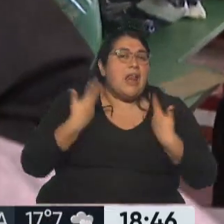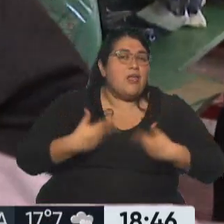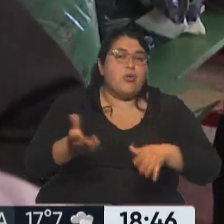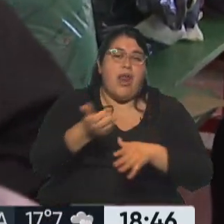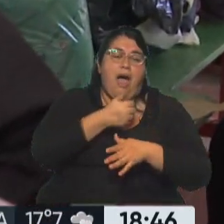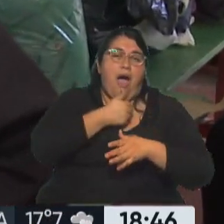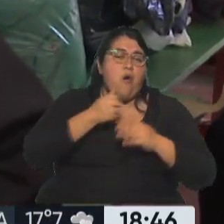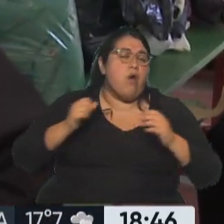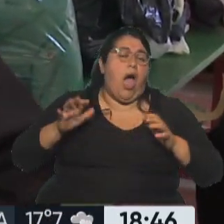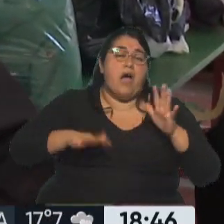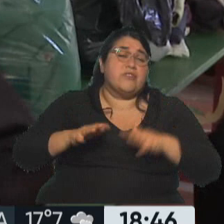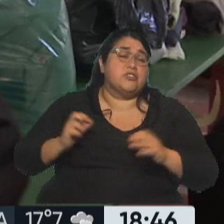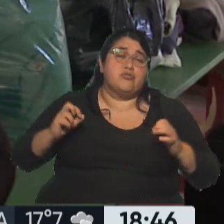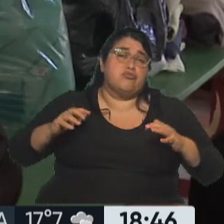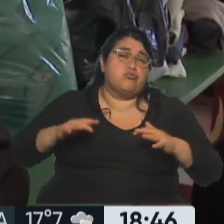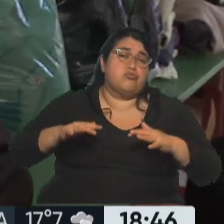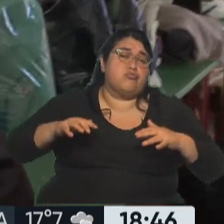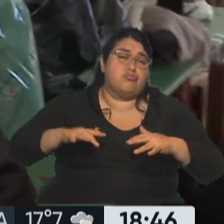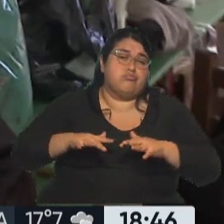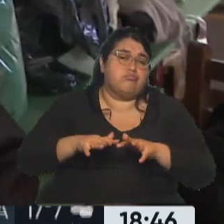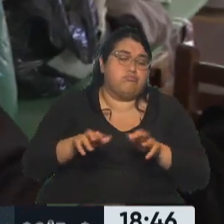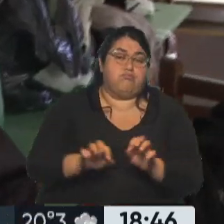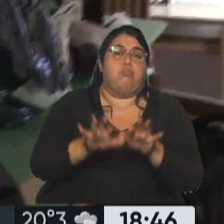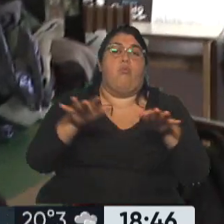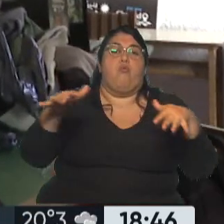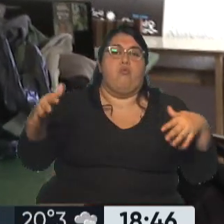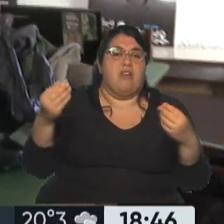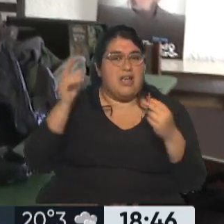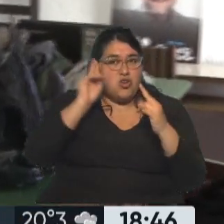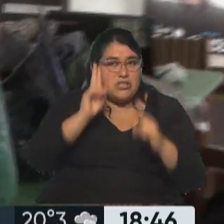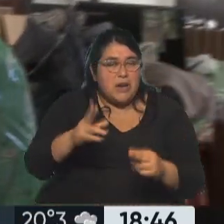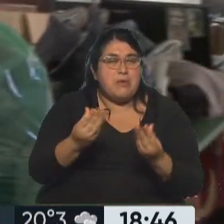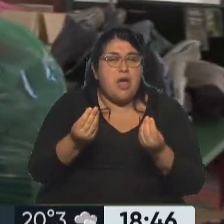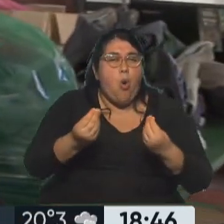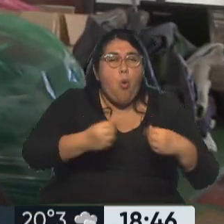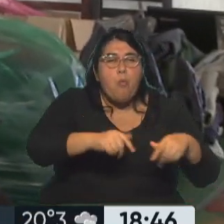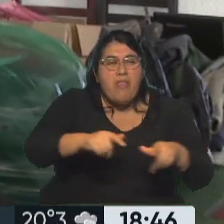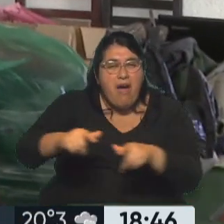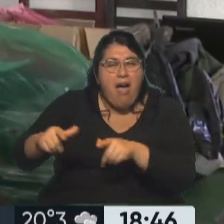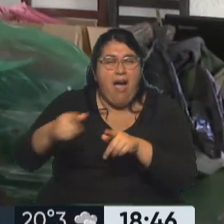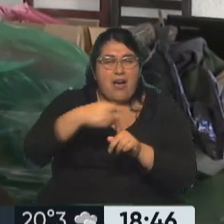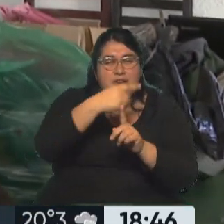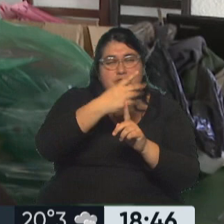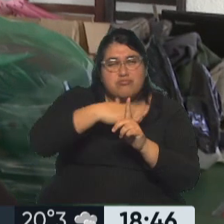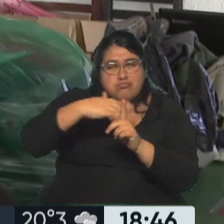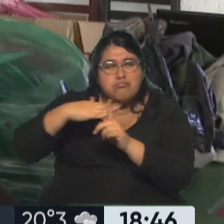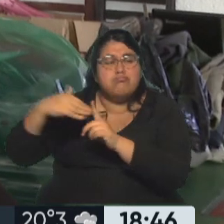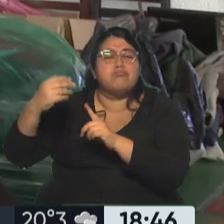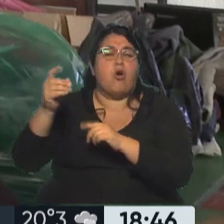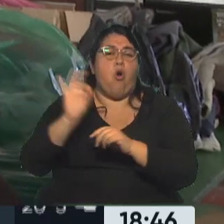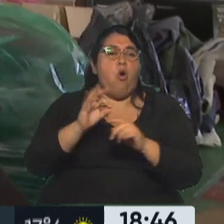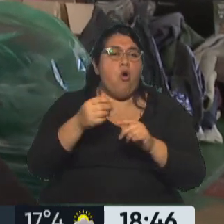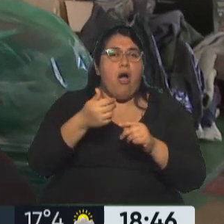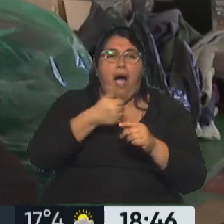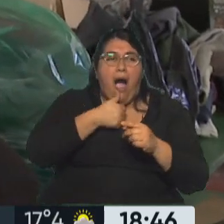agua se desborda cuando no se respetan, por ejemplo, los humedales o los procesos de absorción natural de la